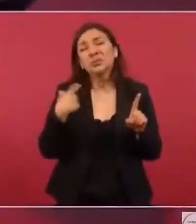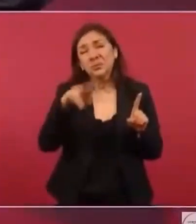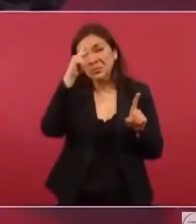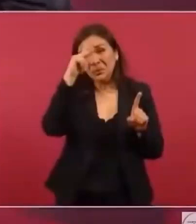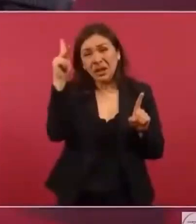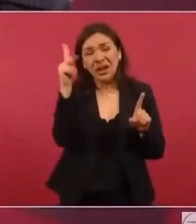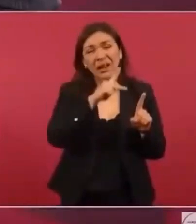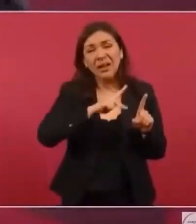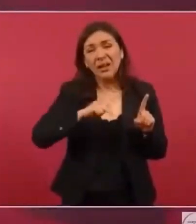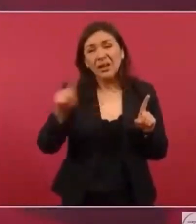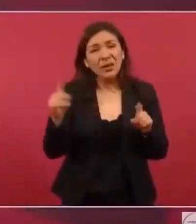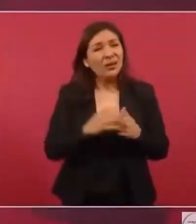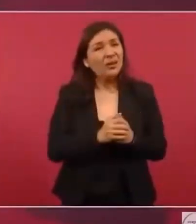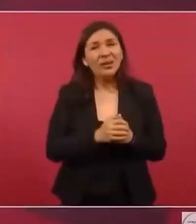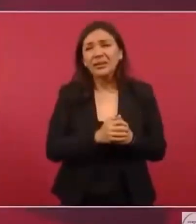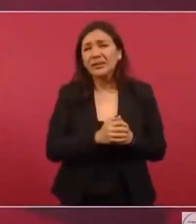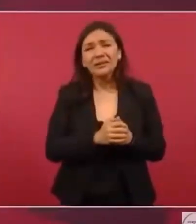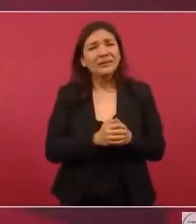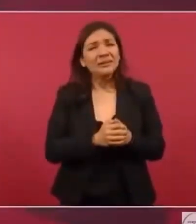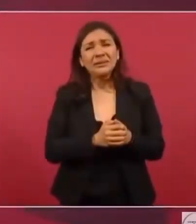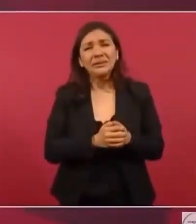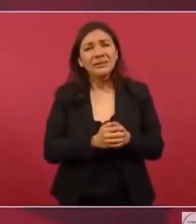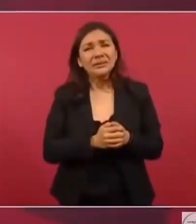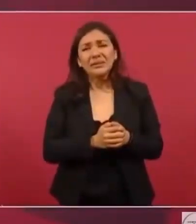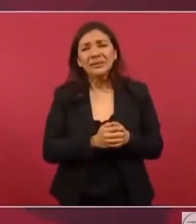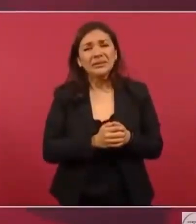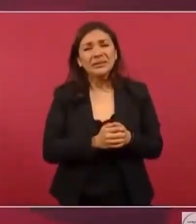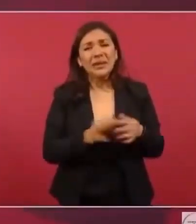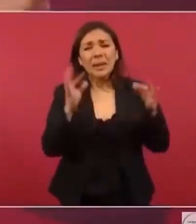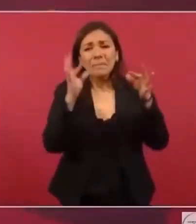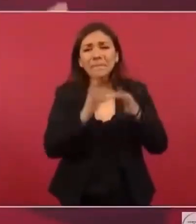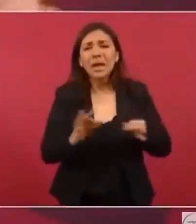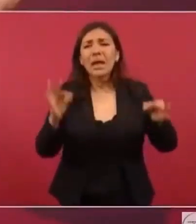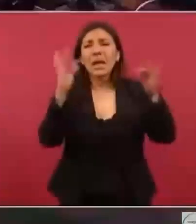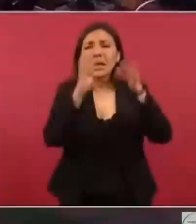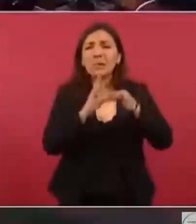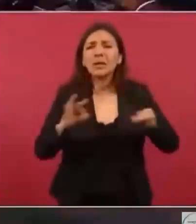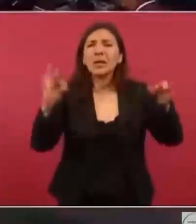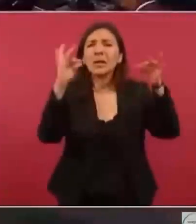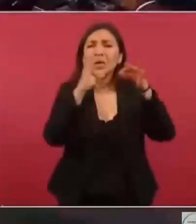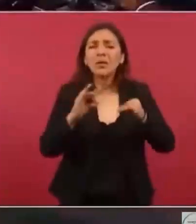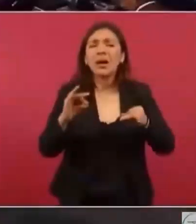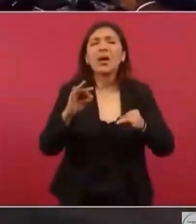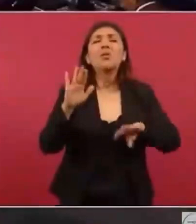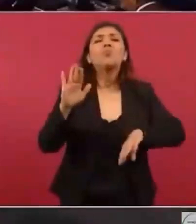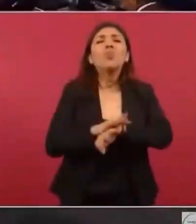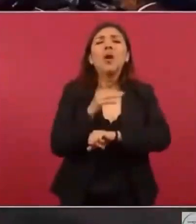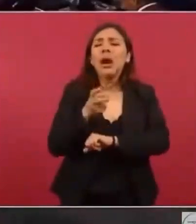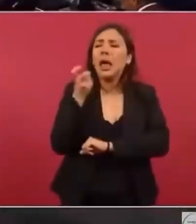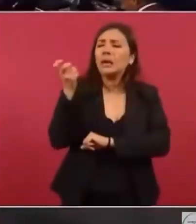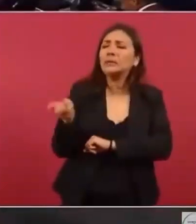raja del sufrimiento del pueblo cubano.